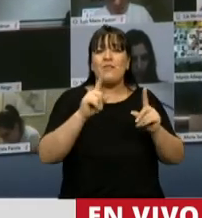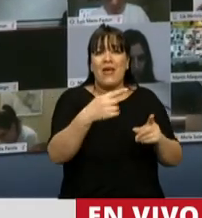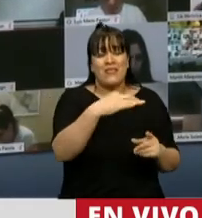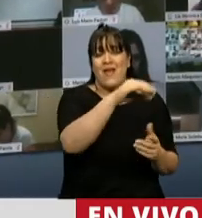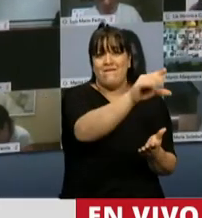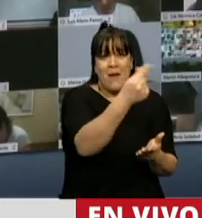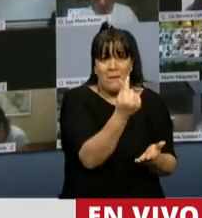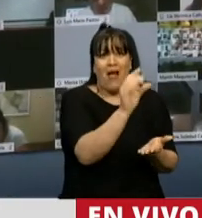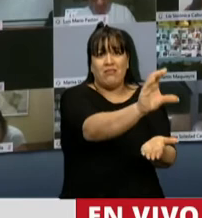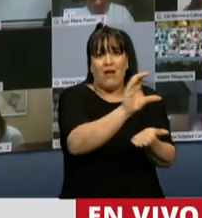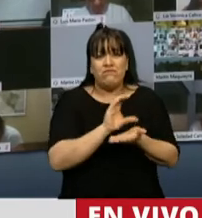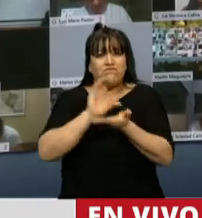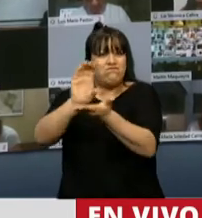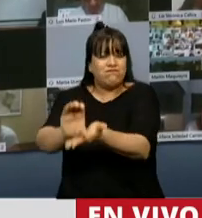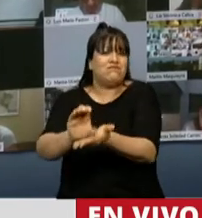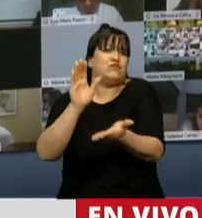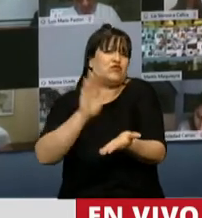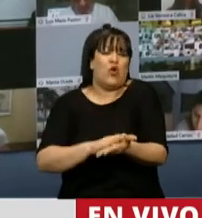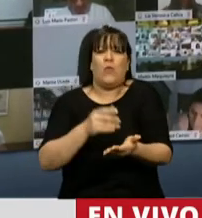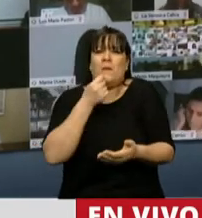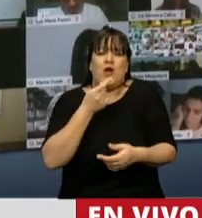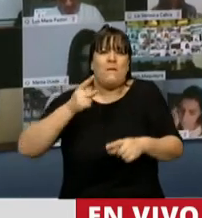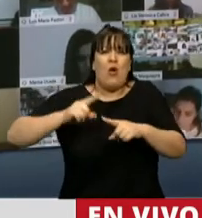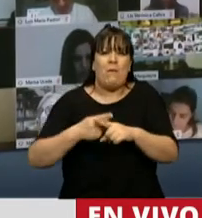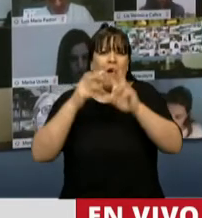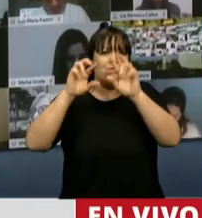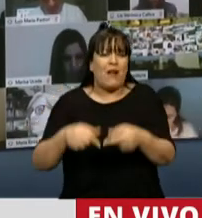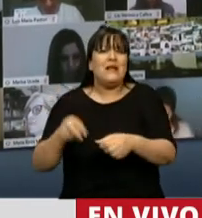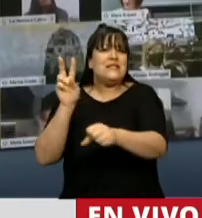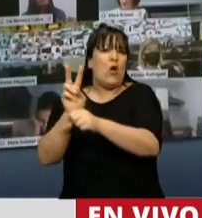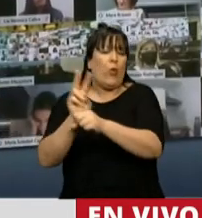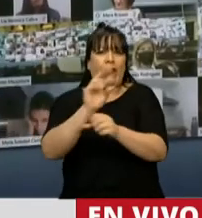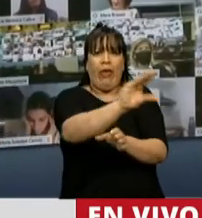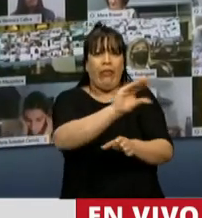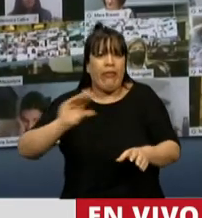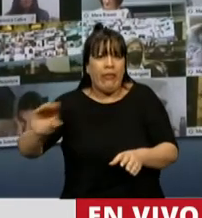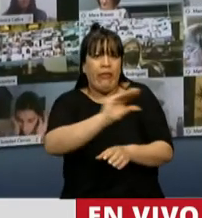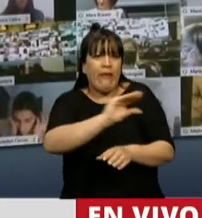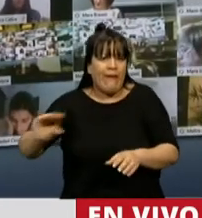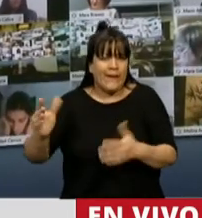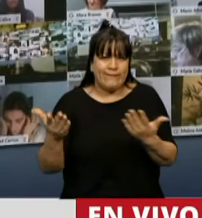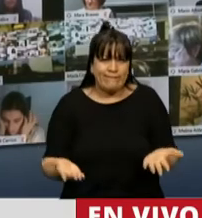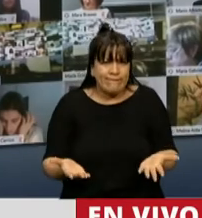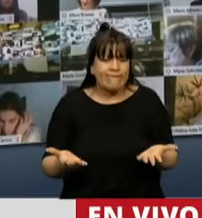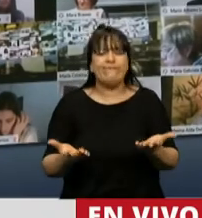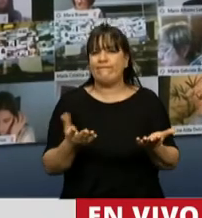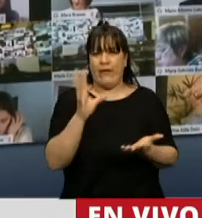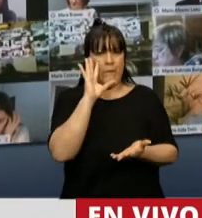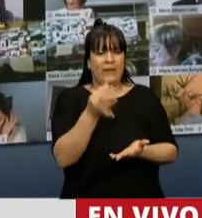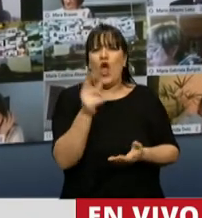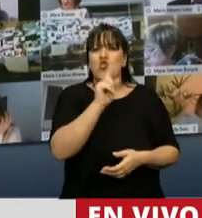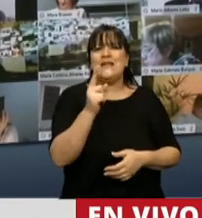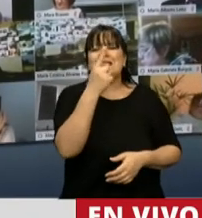presupuestarias a cuestiones que tienen que ver con la política de seguridad. Claramente nosotros no hace